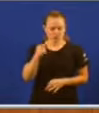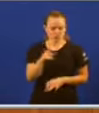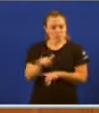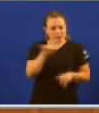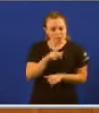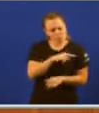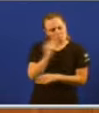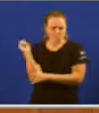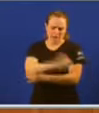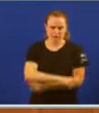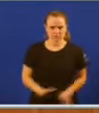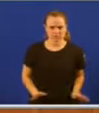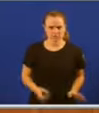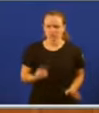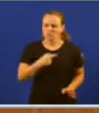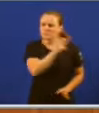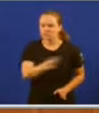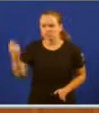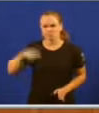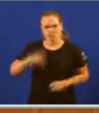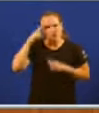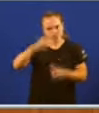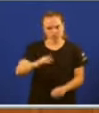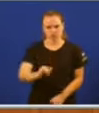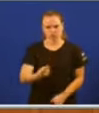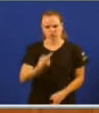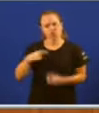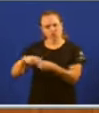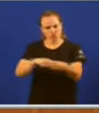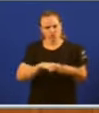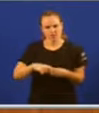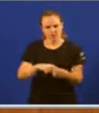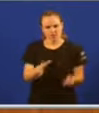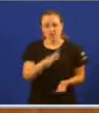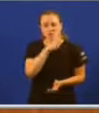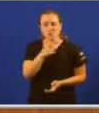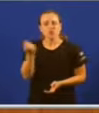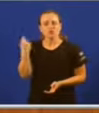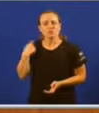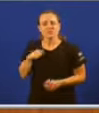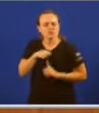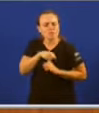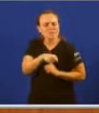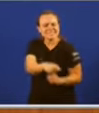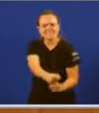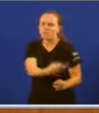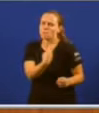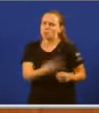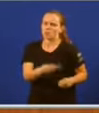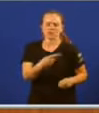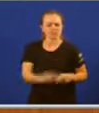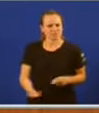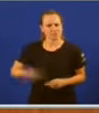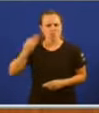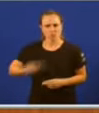sí, eu respeto moitos profesionais, sí, sí, e de feito solidarízome con eles porque sufren unha presión política enorme para